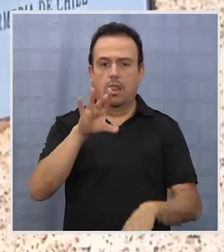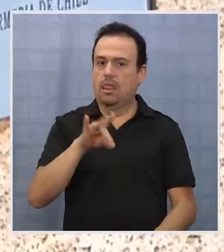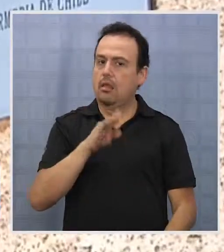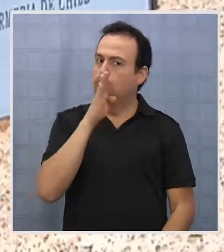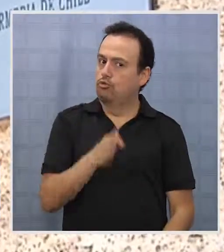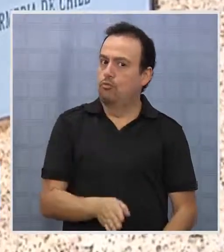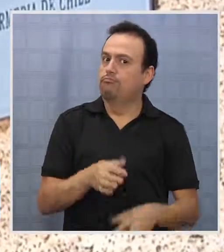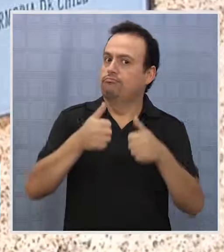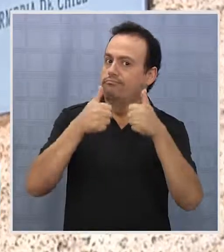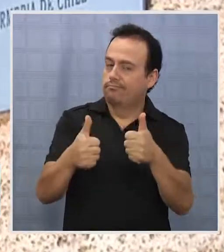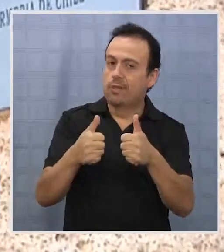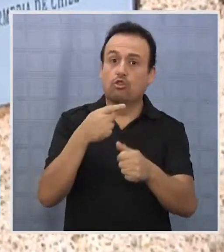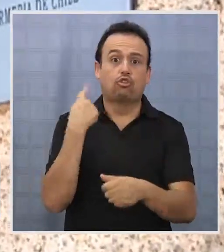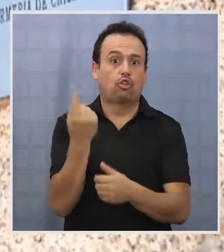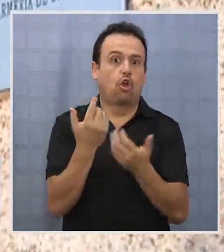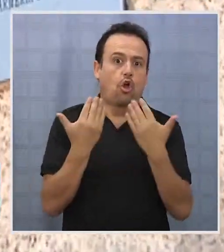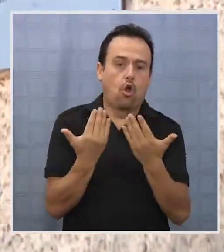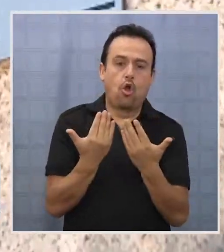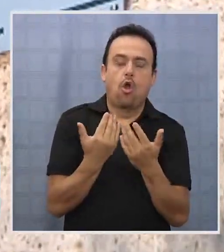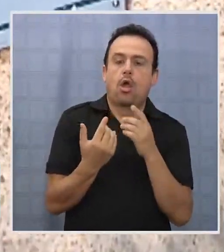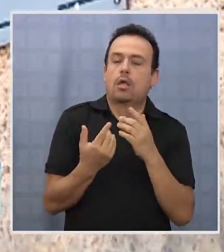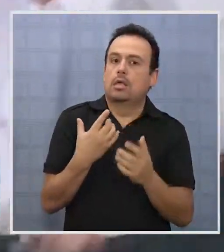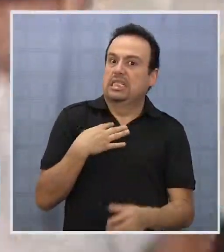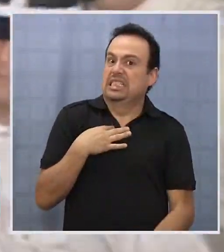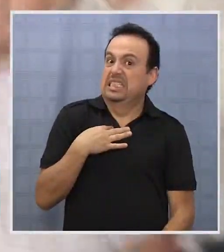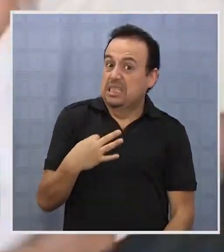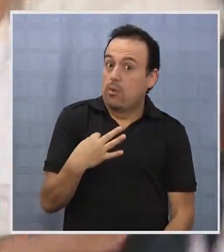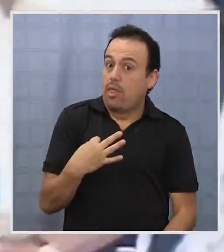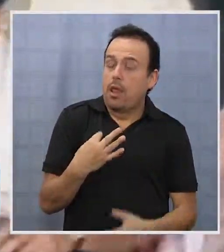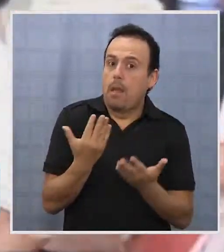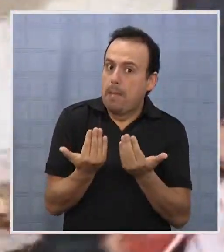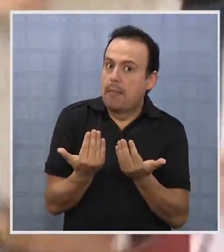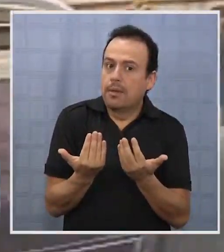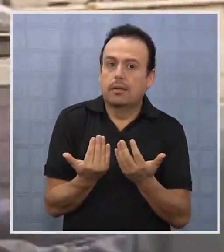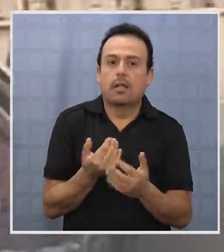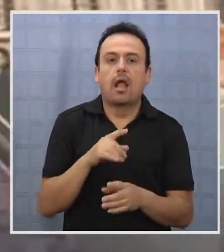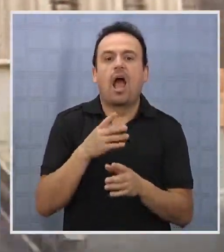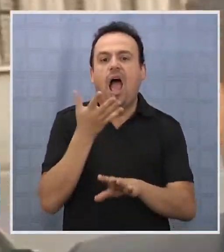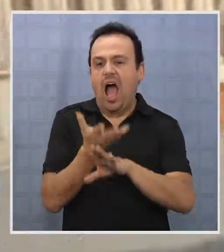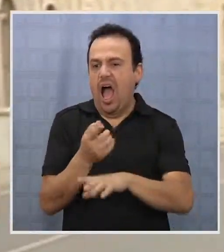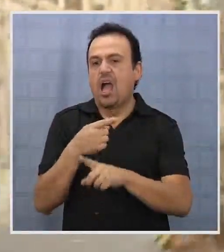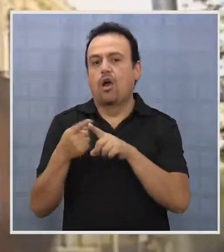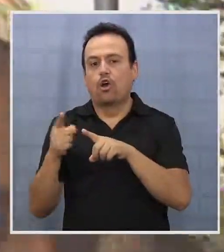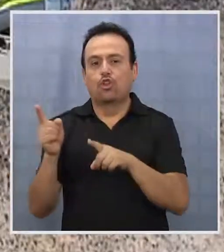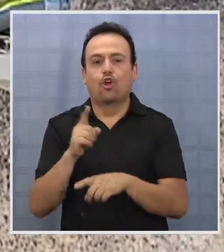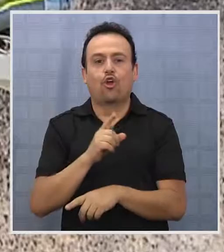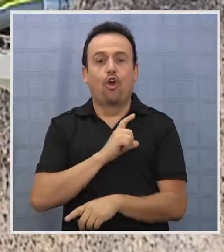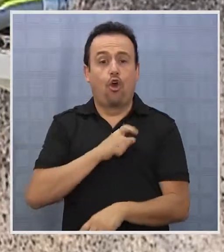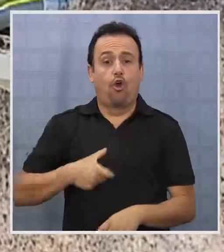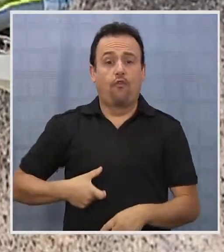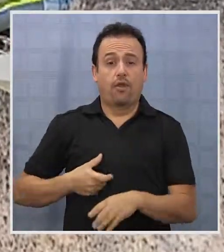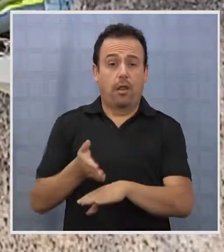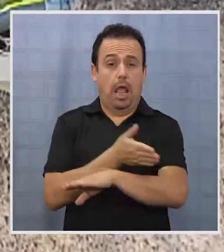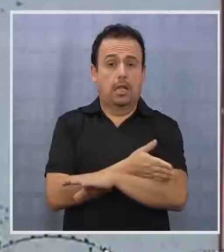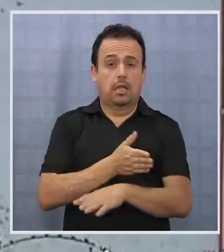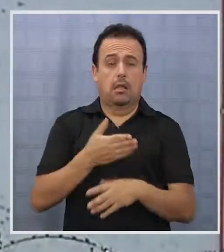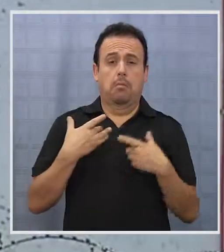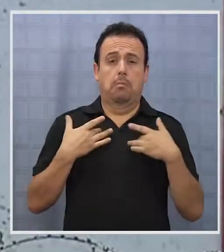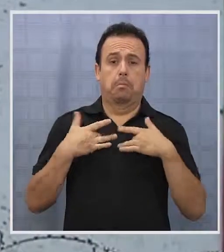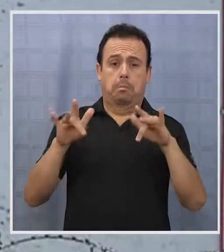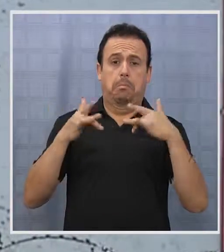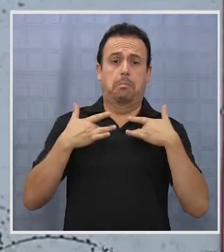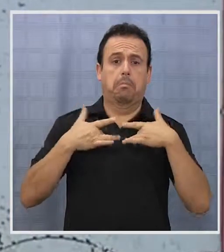correcta y esperada por la mayoría de los ciudadanos. Inmediatamente surgen las críticas hacia los gobiernos anteriores que